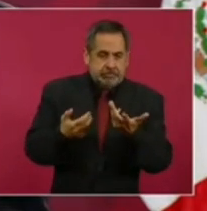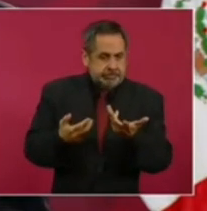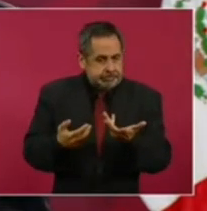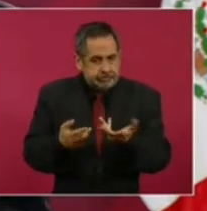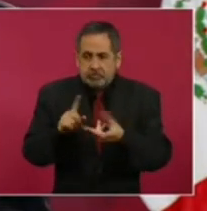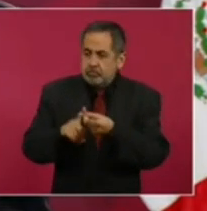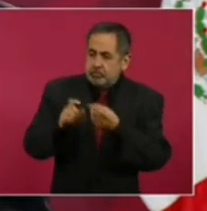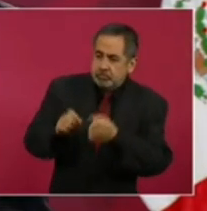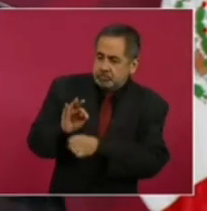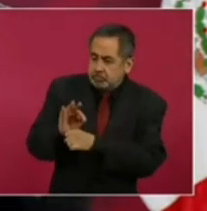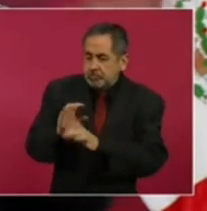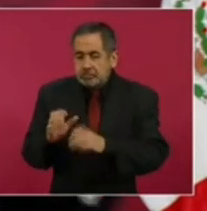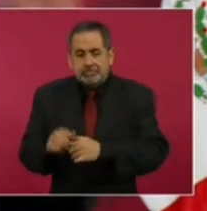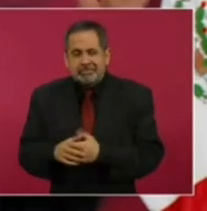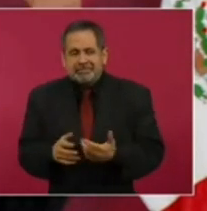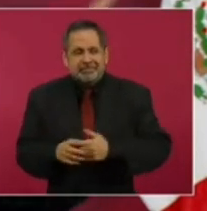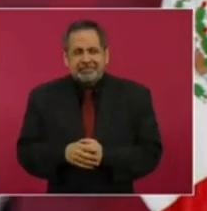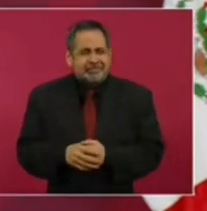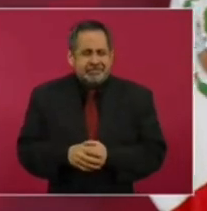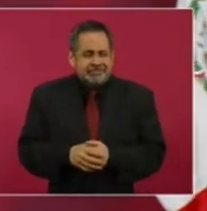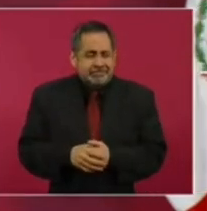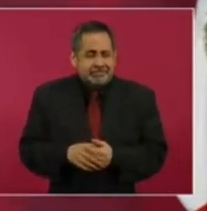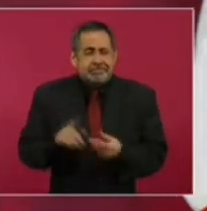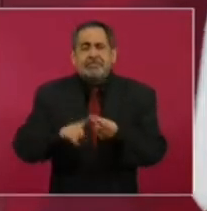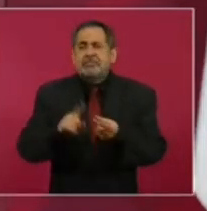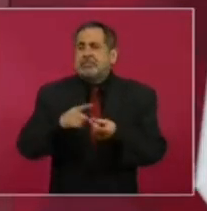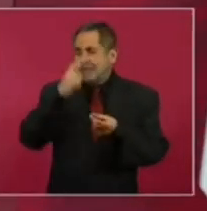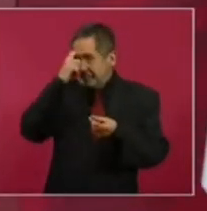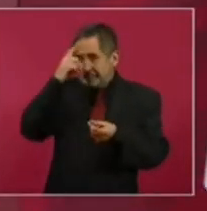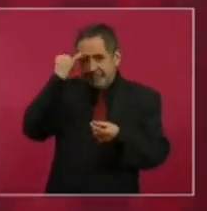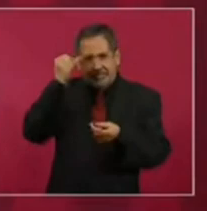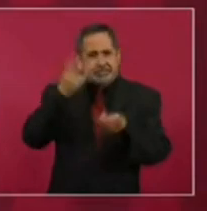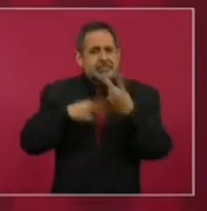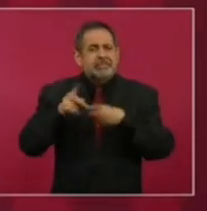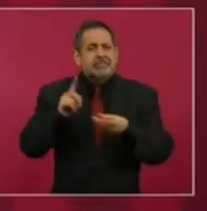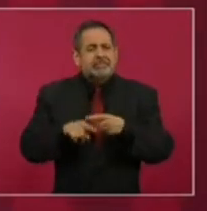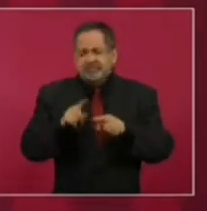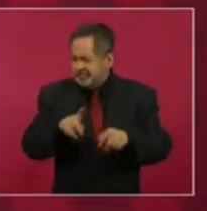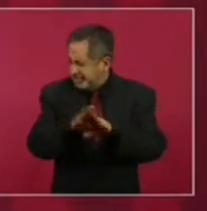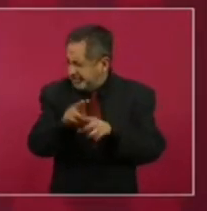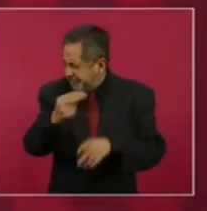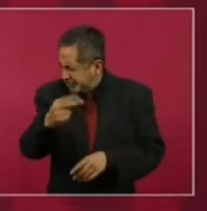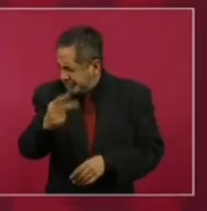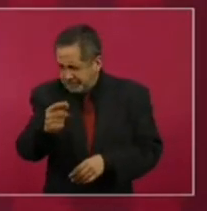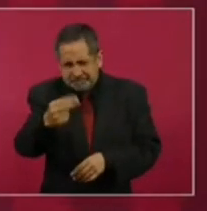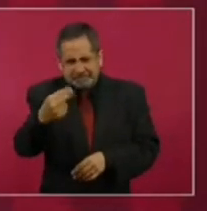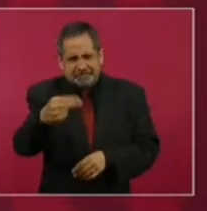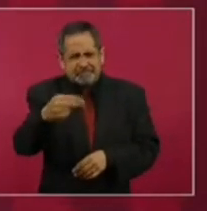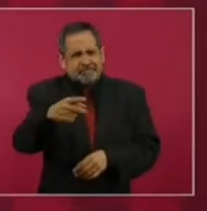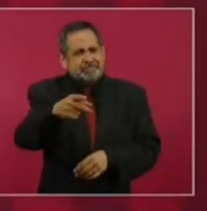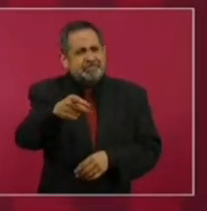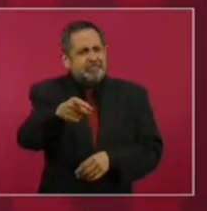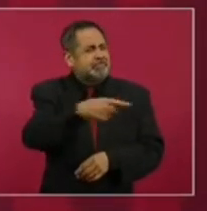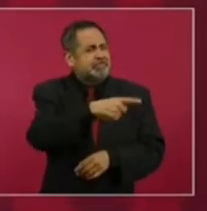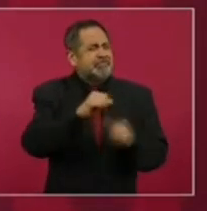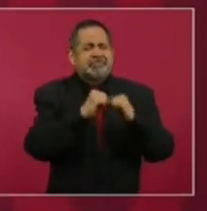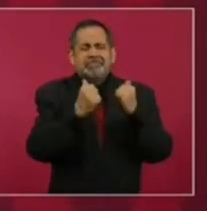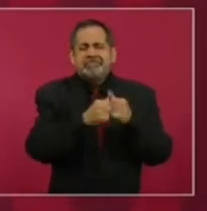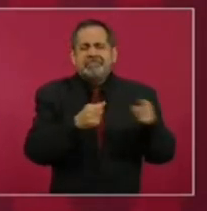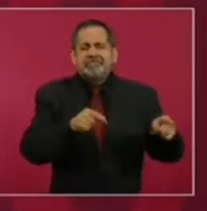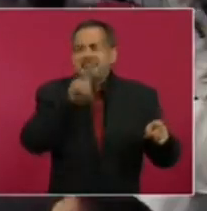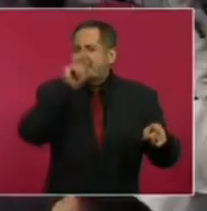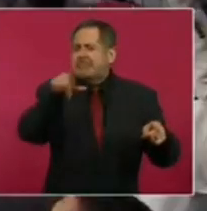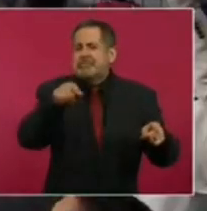¿De dónde surgió? ¿Cómo se llama esta organización de